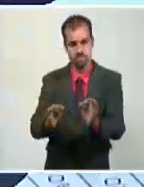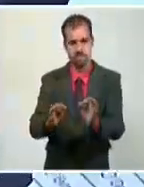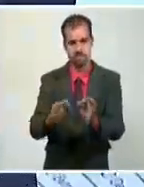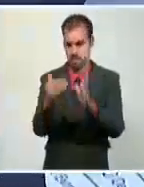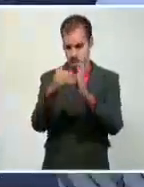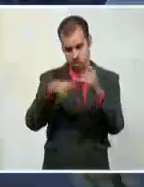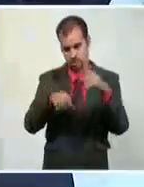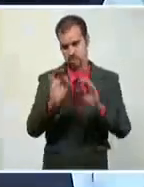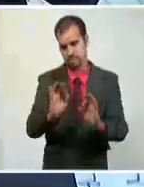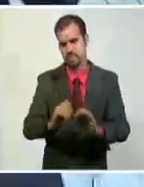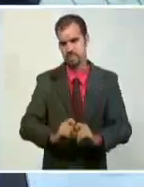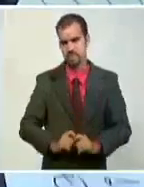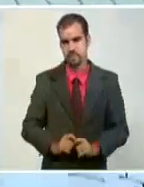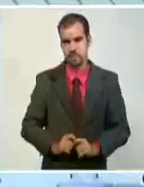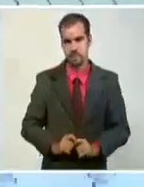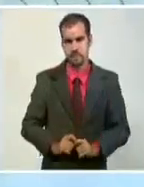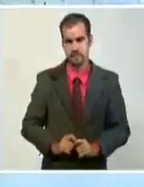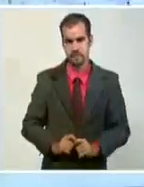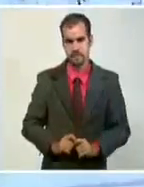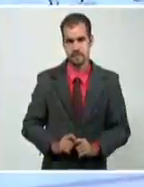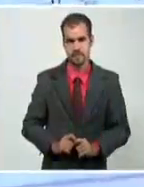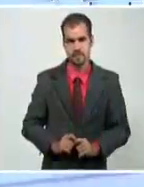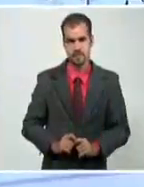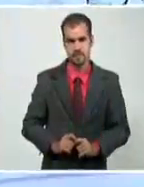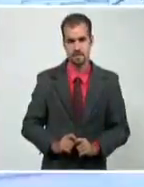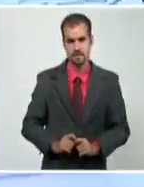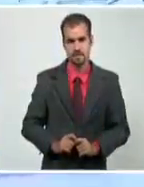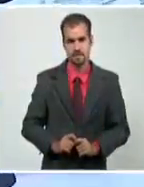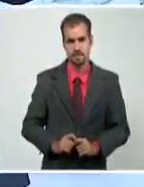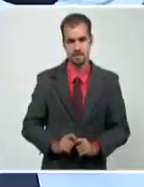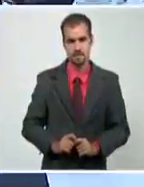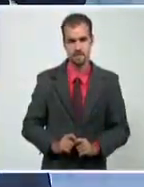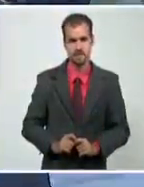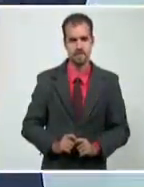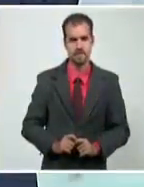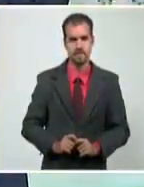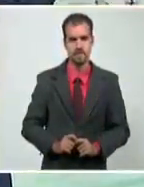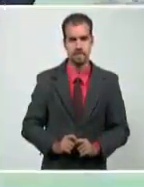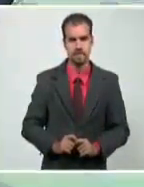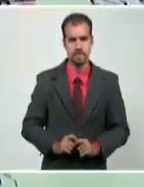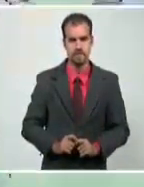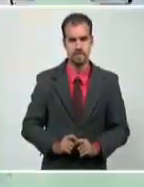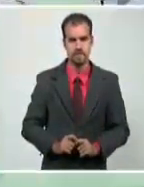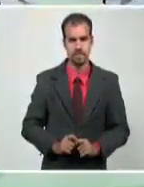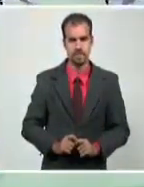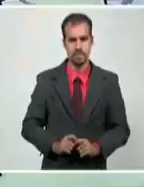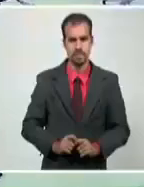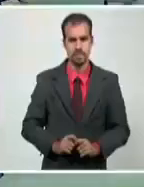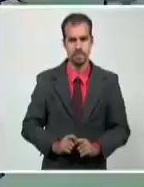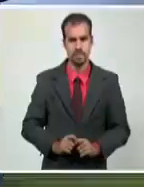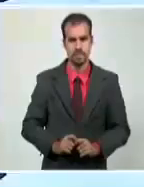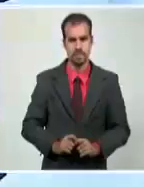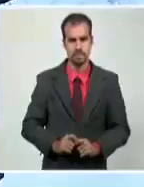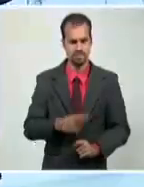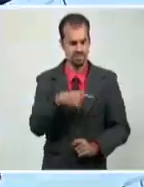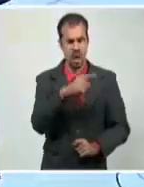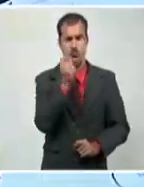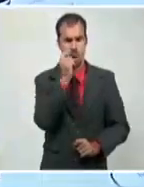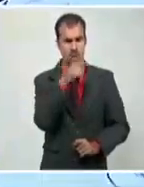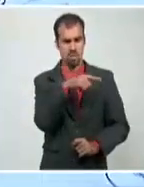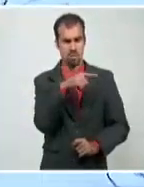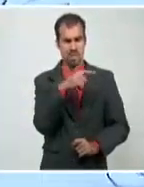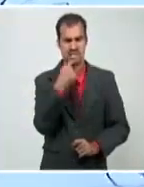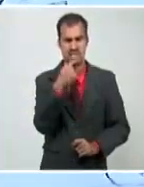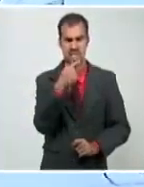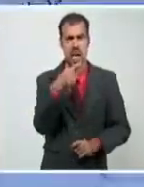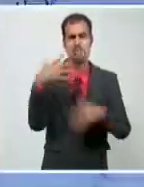de hoy. ¿Se puede esperar algo distinto de una persona que aplaude la política de bloqueo que nos asfixia?